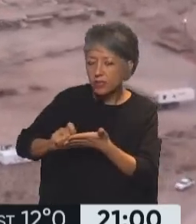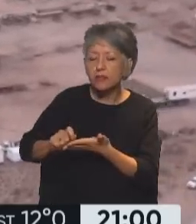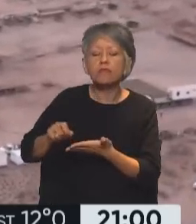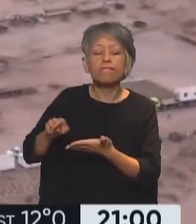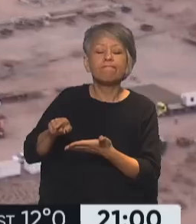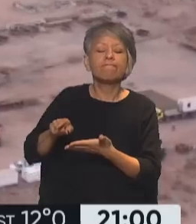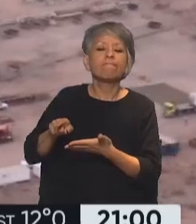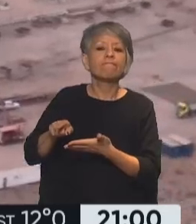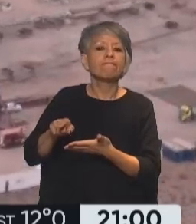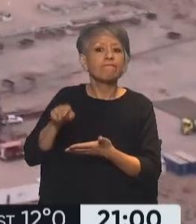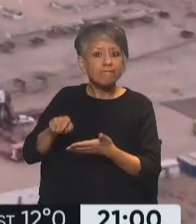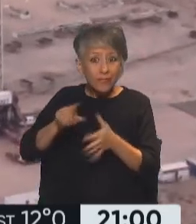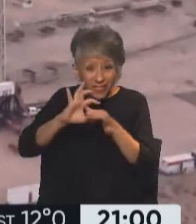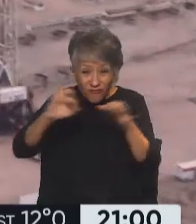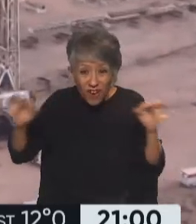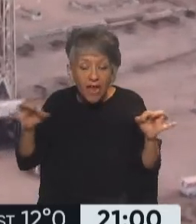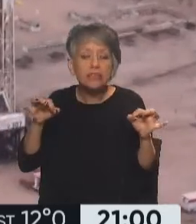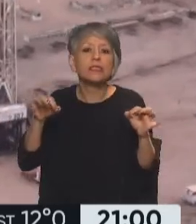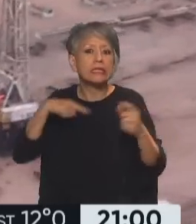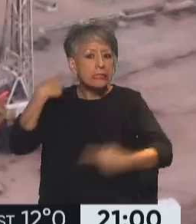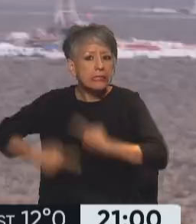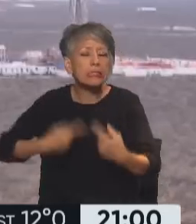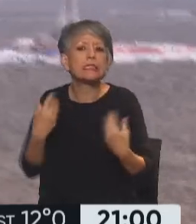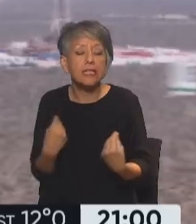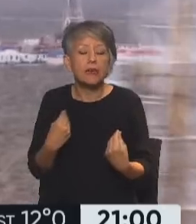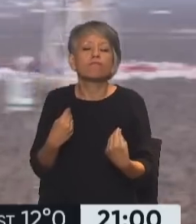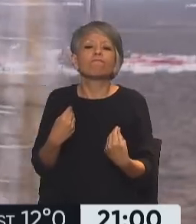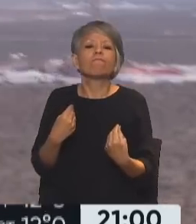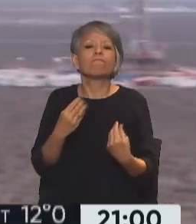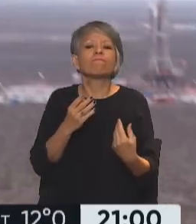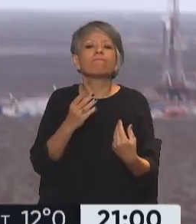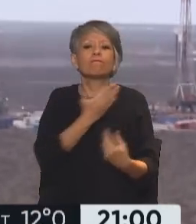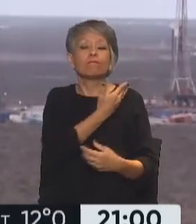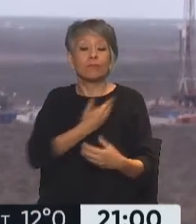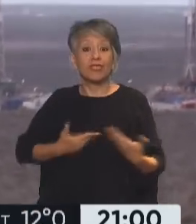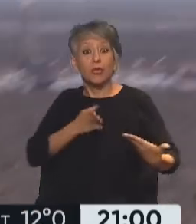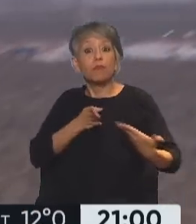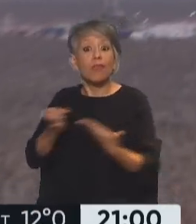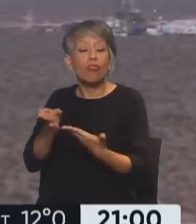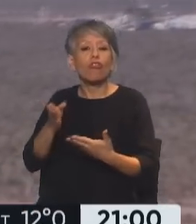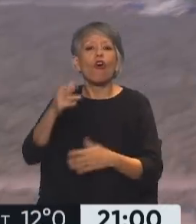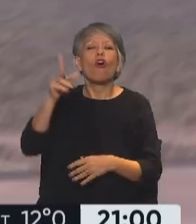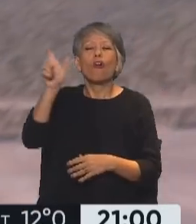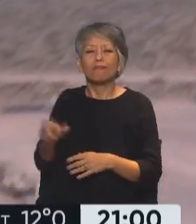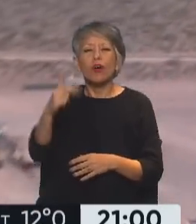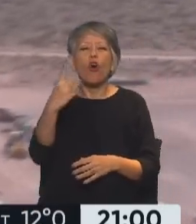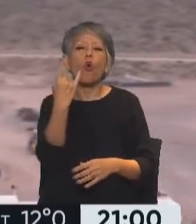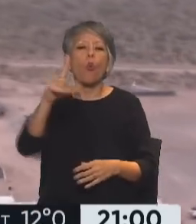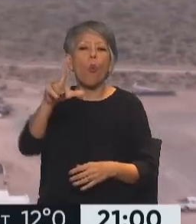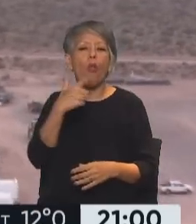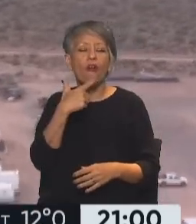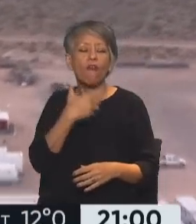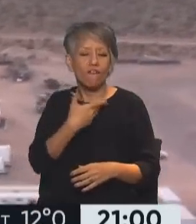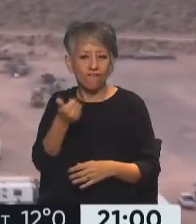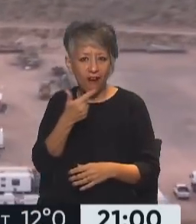hoy con la renuncia, con la renuncia no, en realidad con el pedido de renuncia de Matías Culfas. El presidente Alberto Fernández le